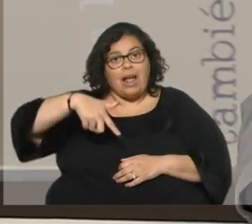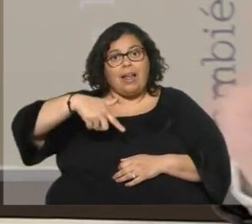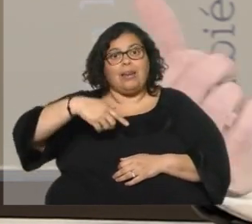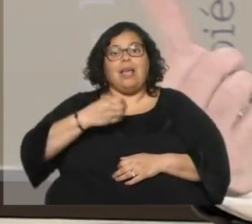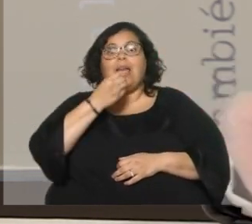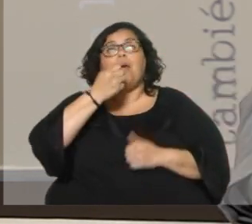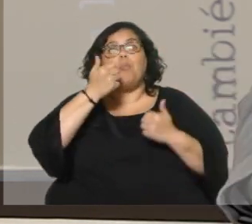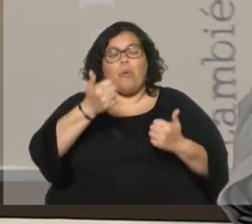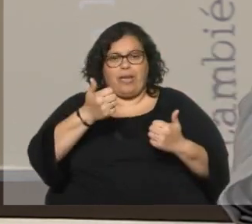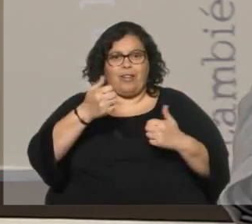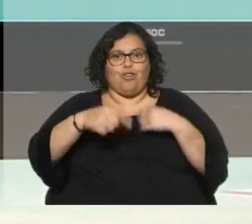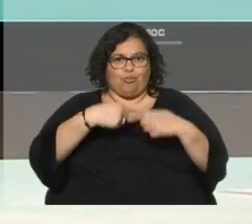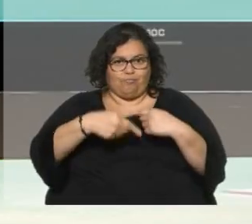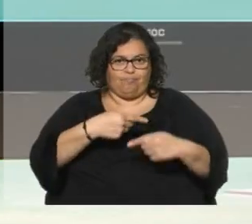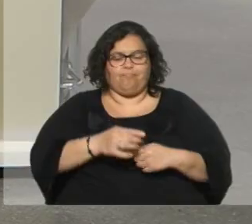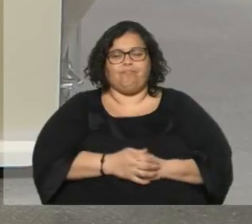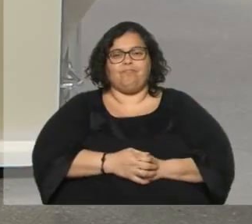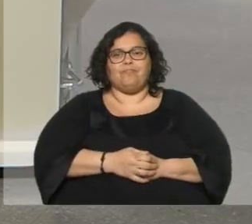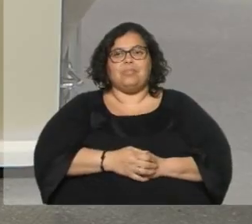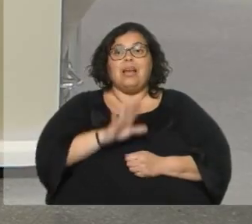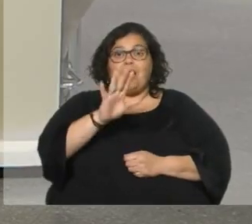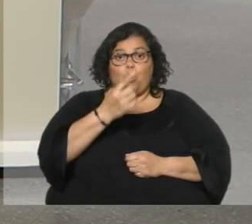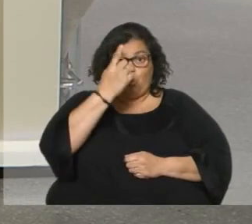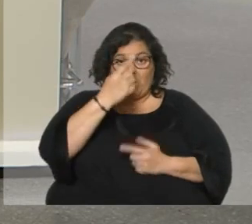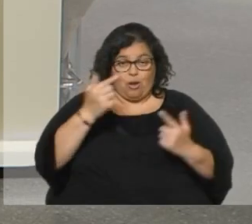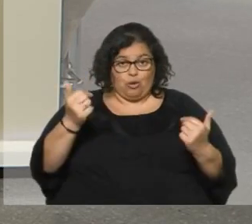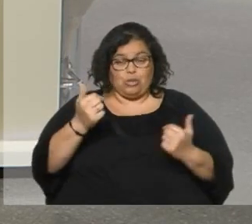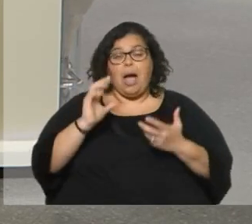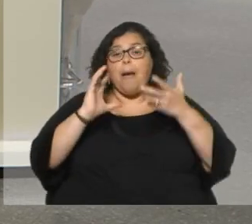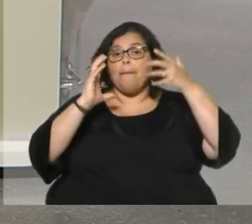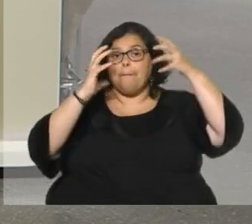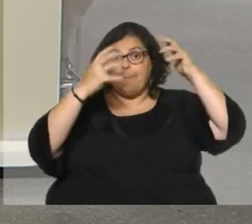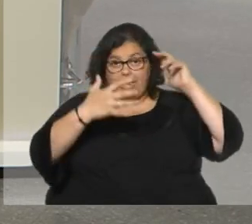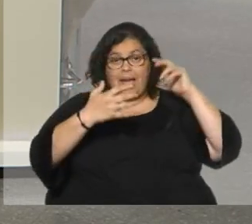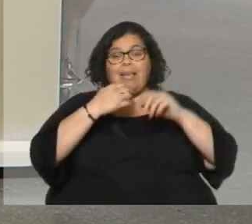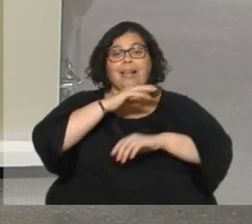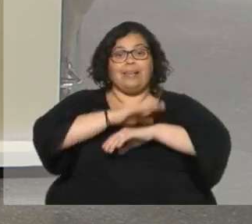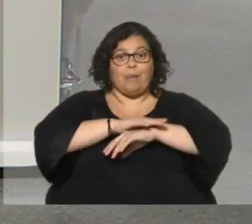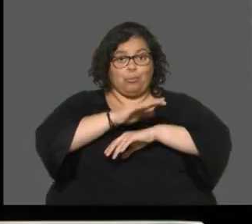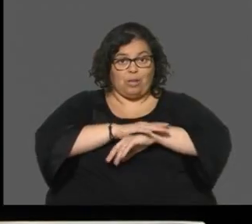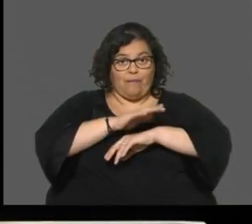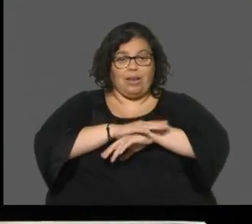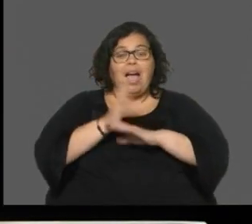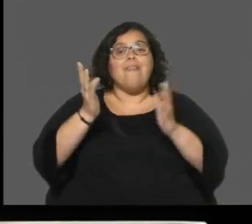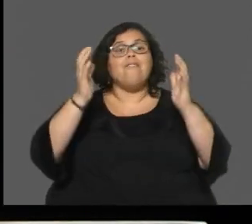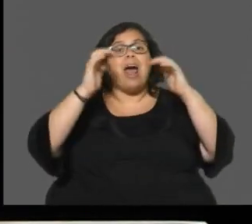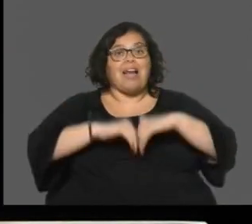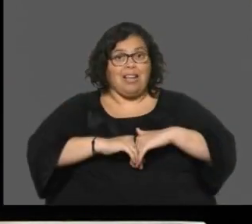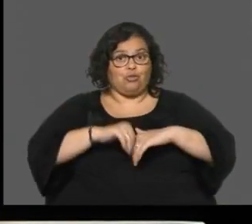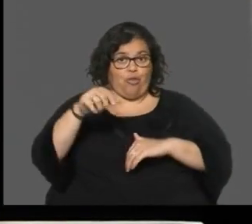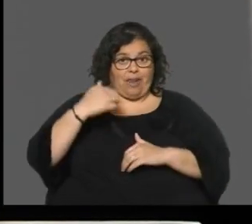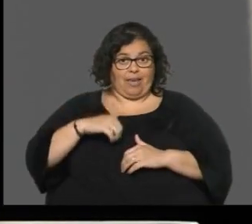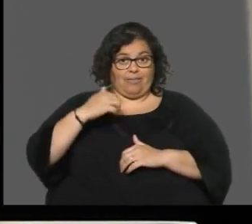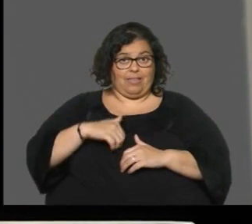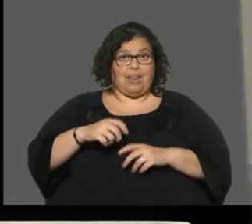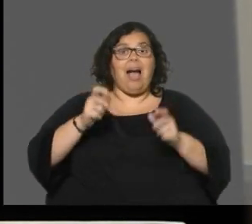te harán. Exactamente. Ahí tenés, perdón, un apunte, ¿no? Javier Milley responsabiliza el fracaso argentino centenario en la